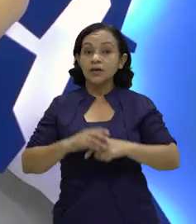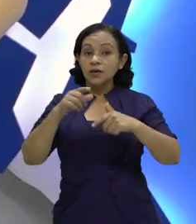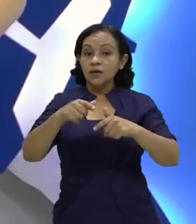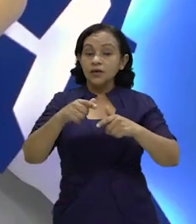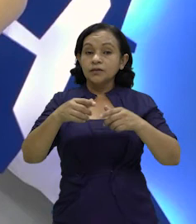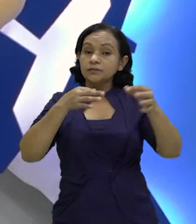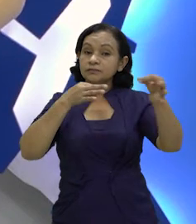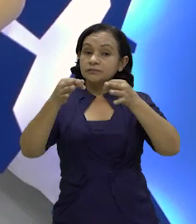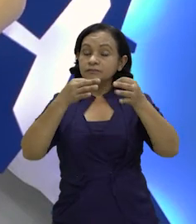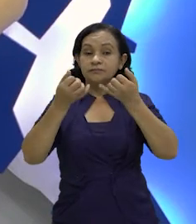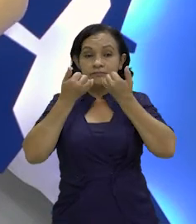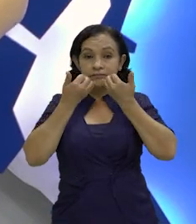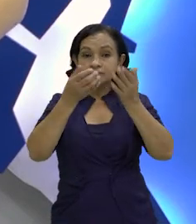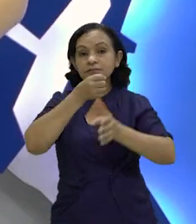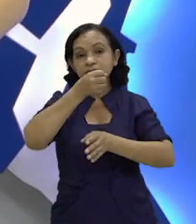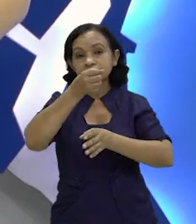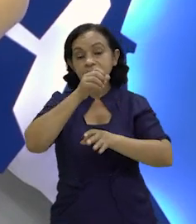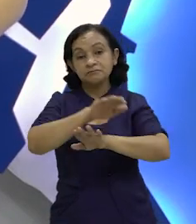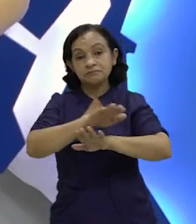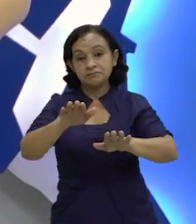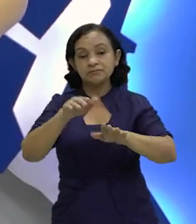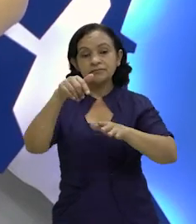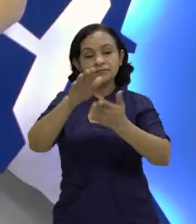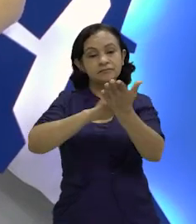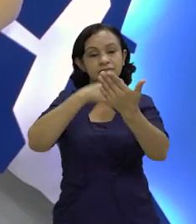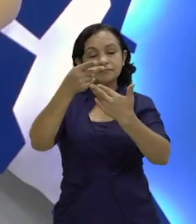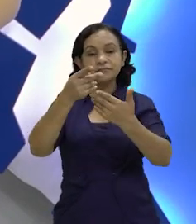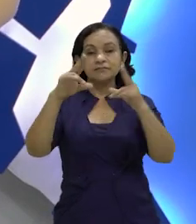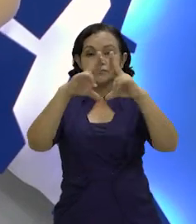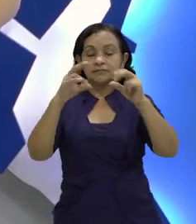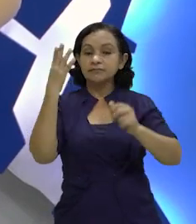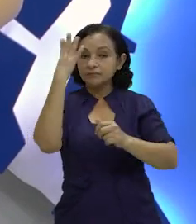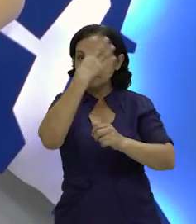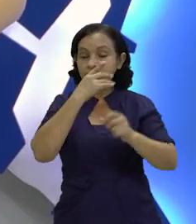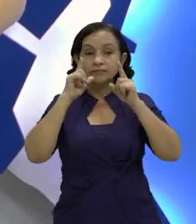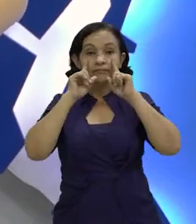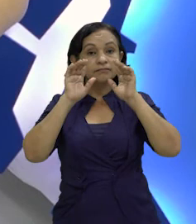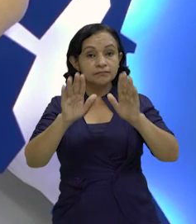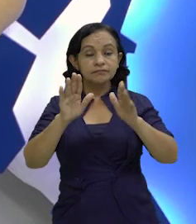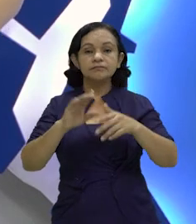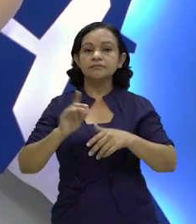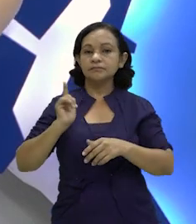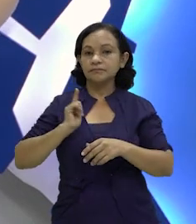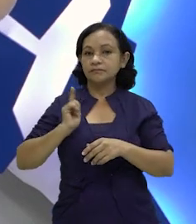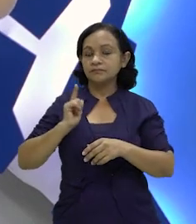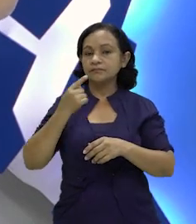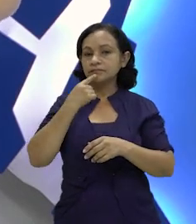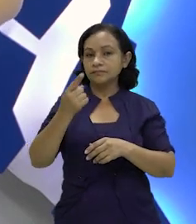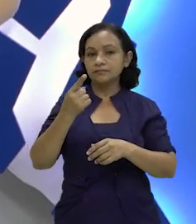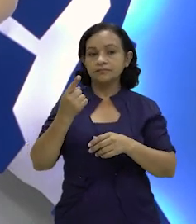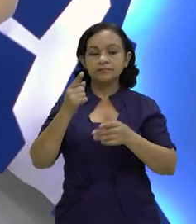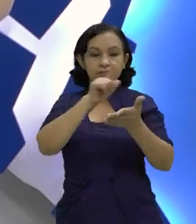Con este bloque noticioso, ponemos punto final a esta edición de su programa Nicaragua Linda y Segura. Aprovechamos